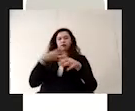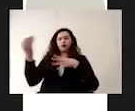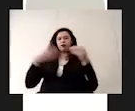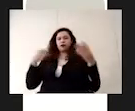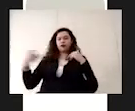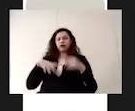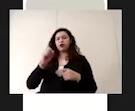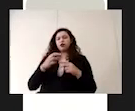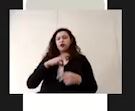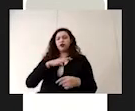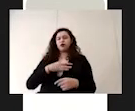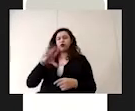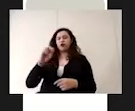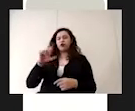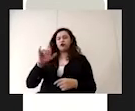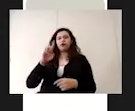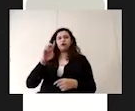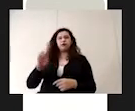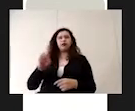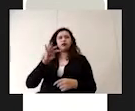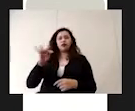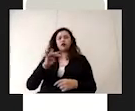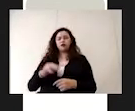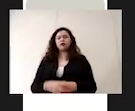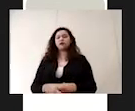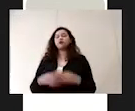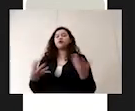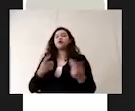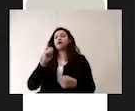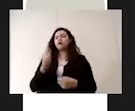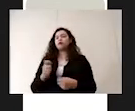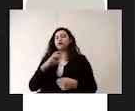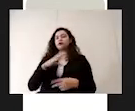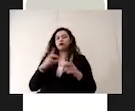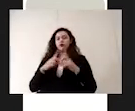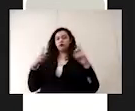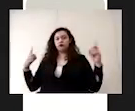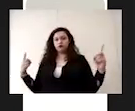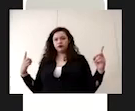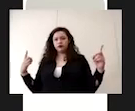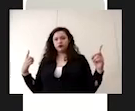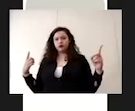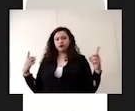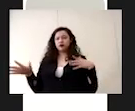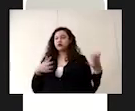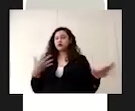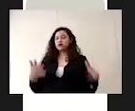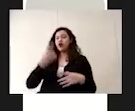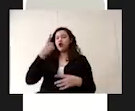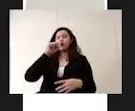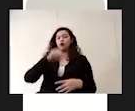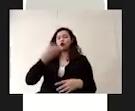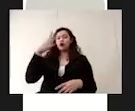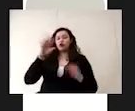virus del COVID-19 y consiste en mantener una distancia mínima de un metro y medio